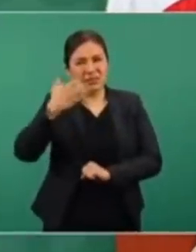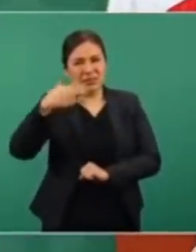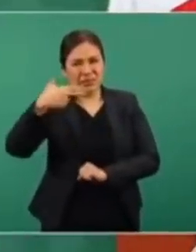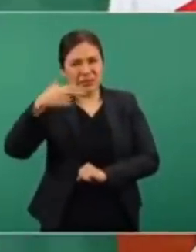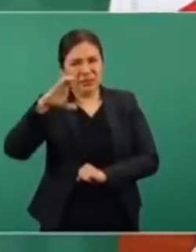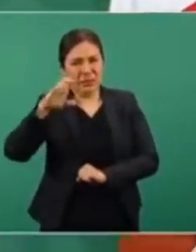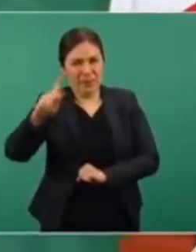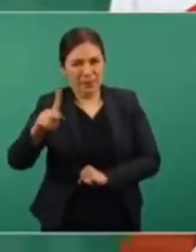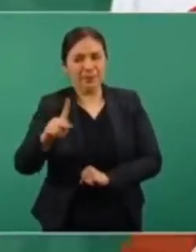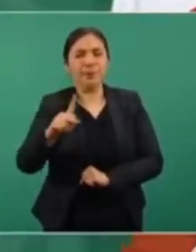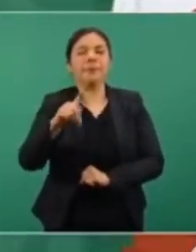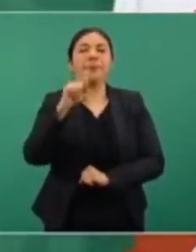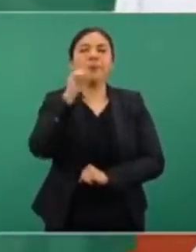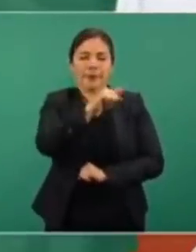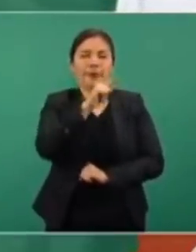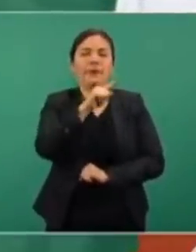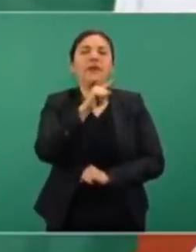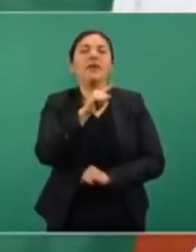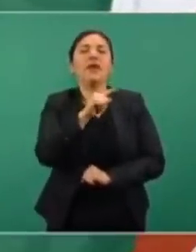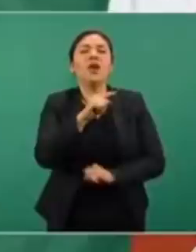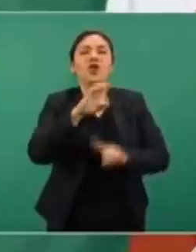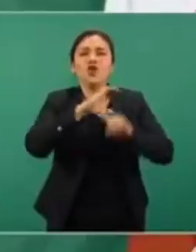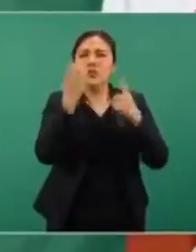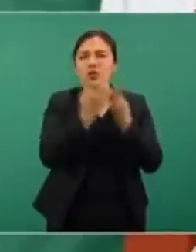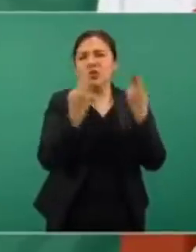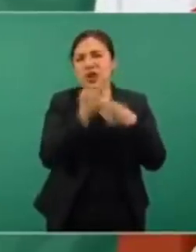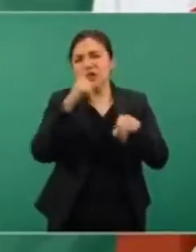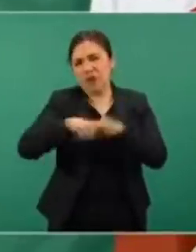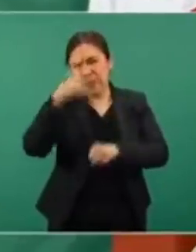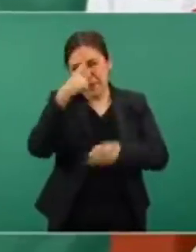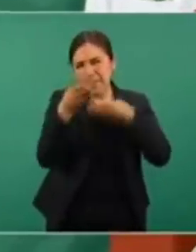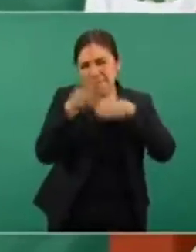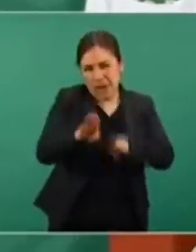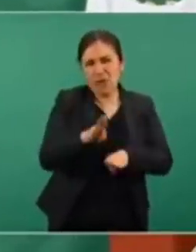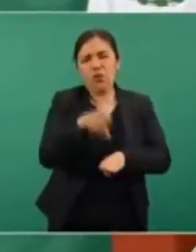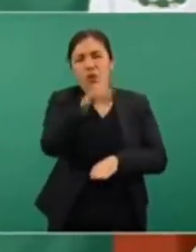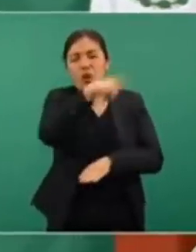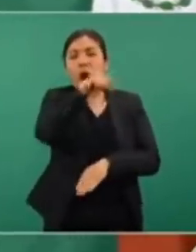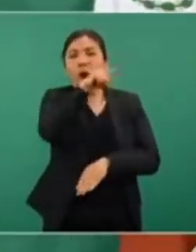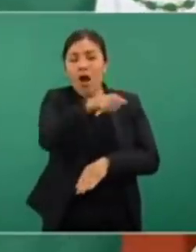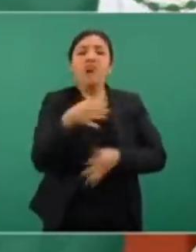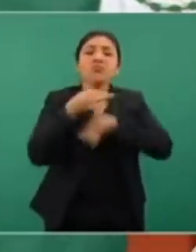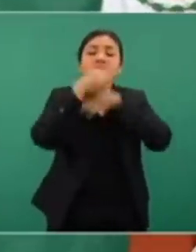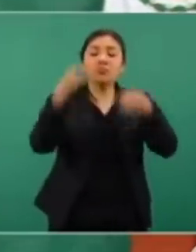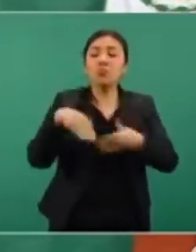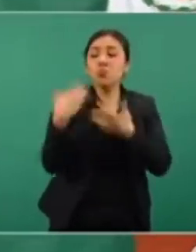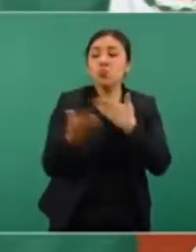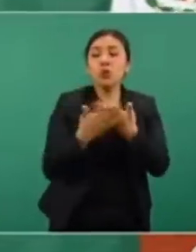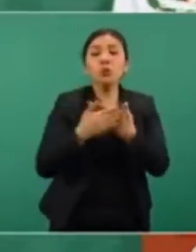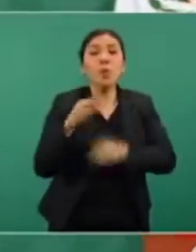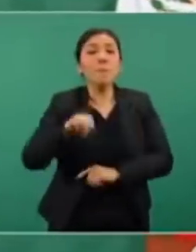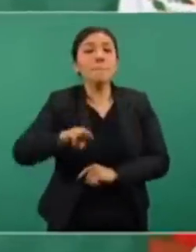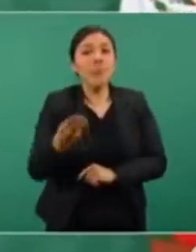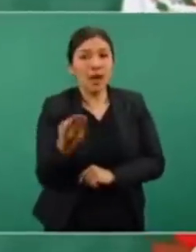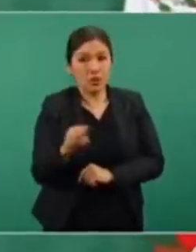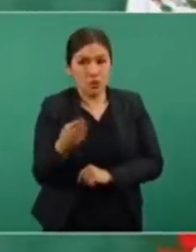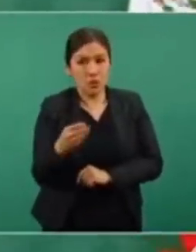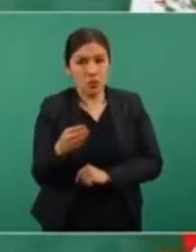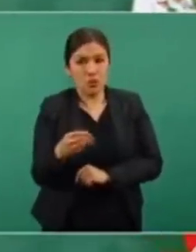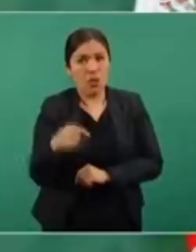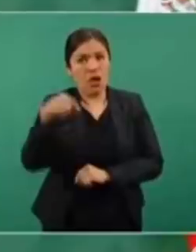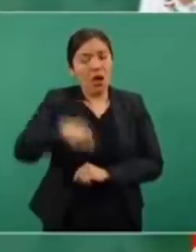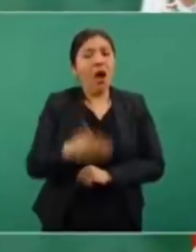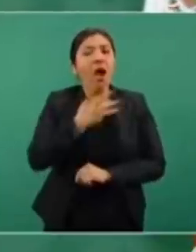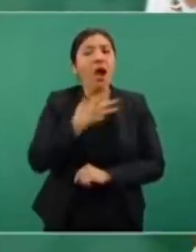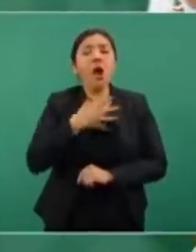Bancaria informó que para mayo íbamos a